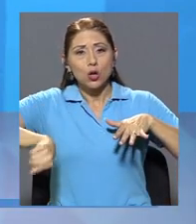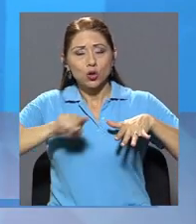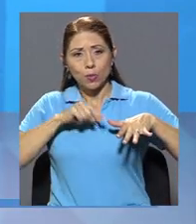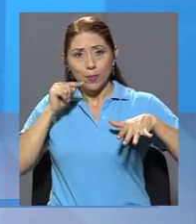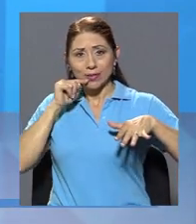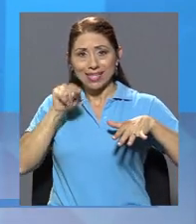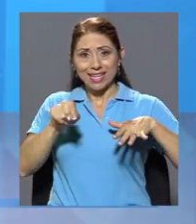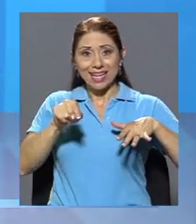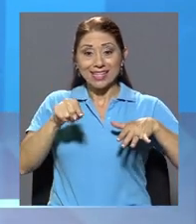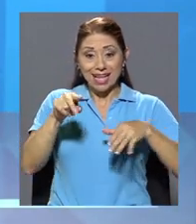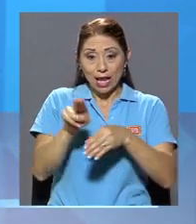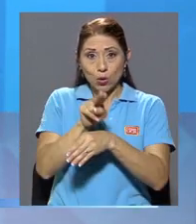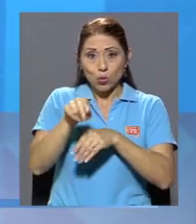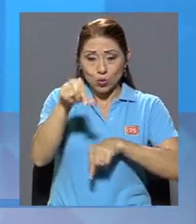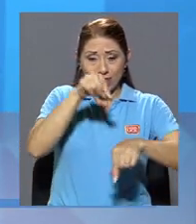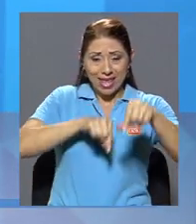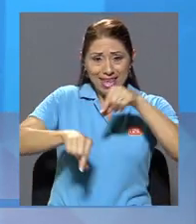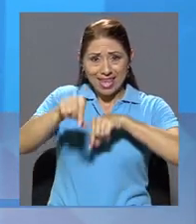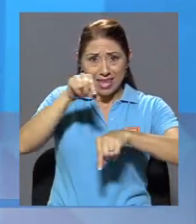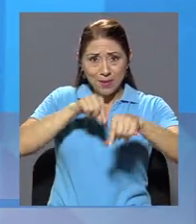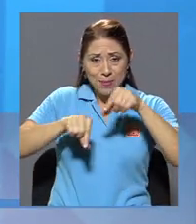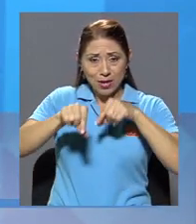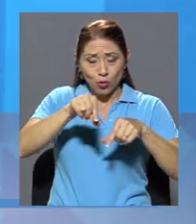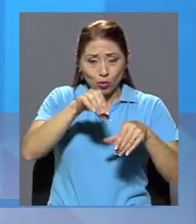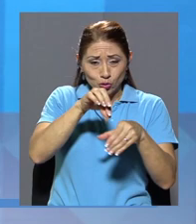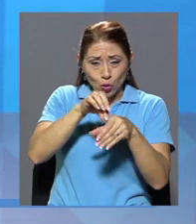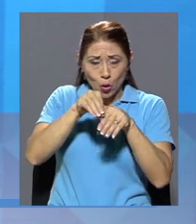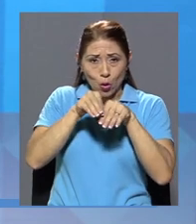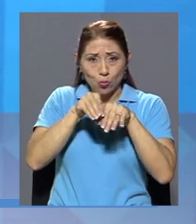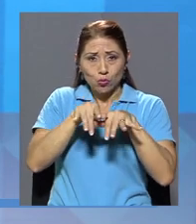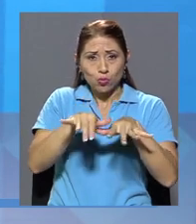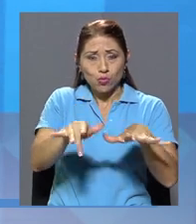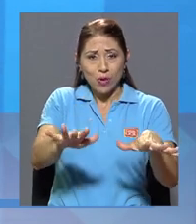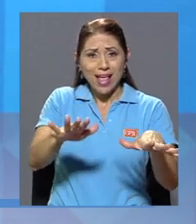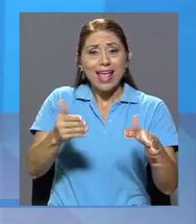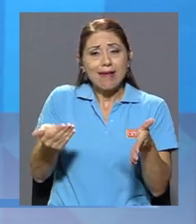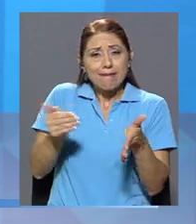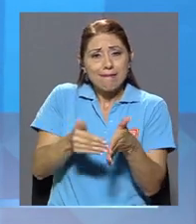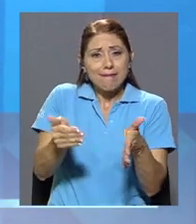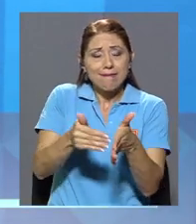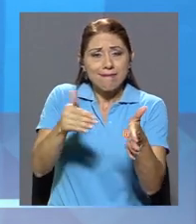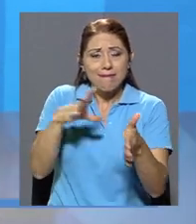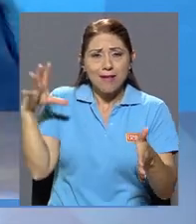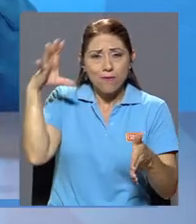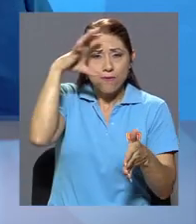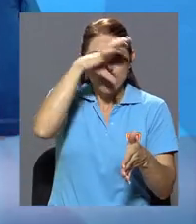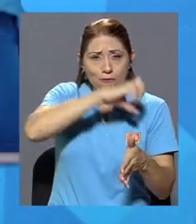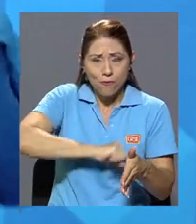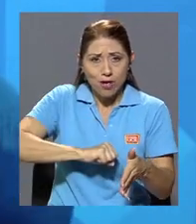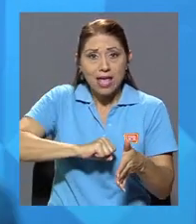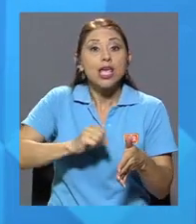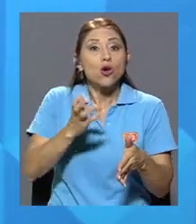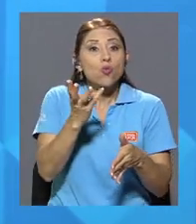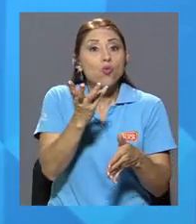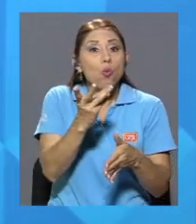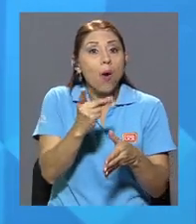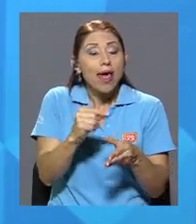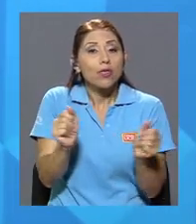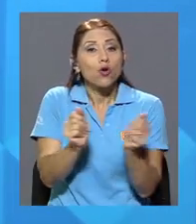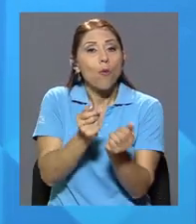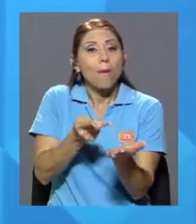los plaguicidas más frecuentemente detectados y cuantificados, o sea, tienen un valor numérico,